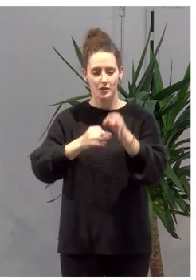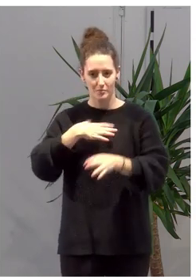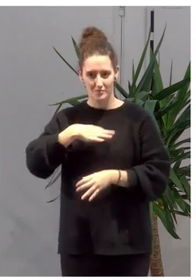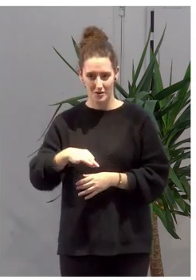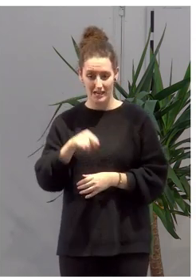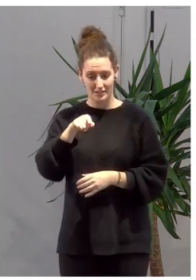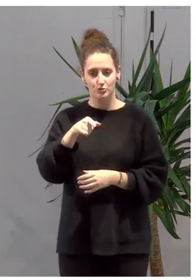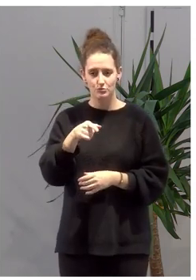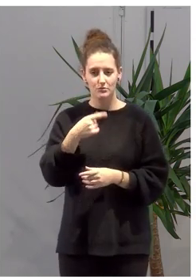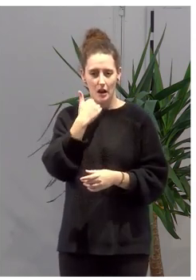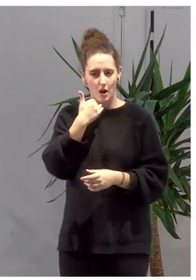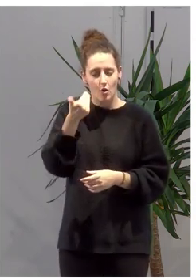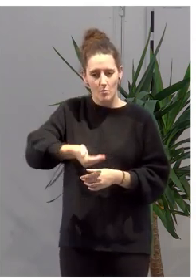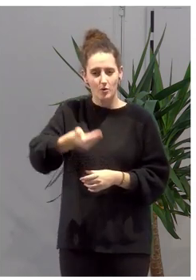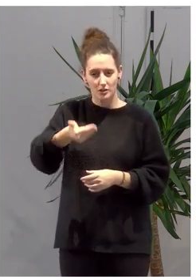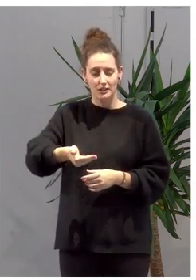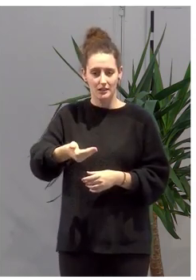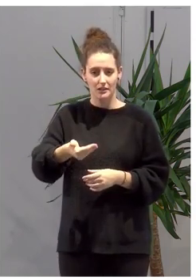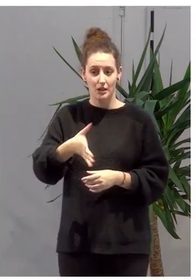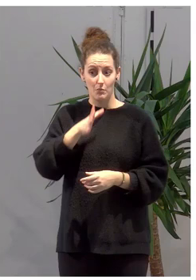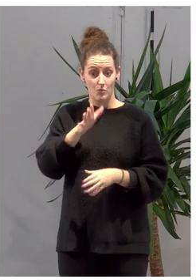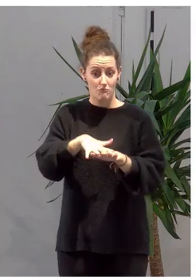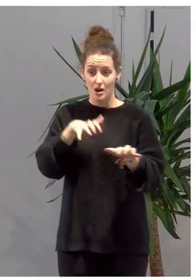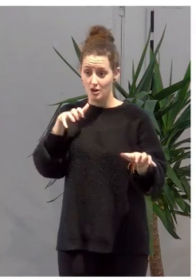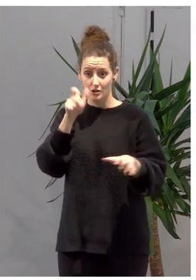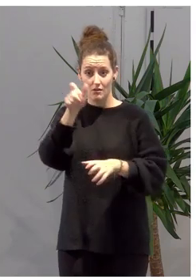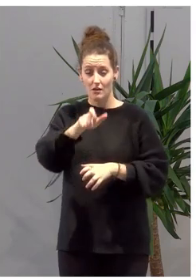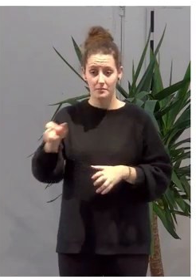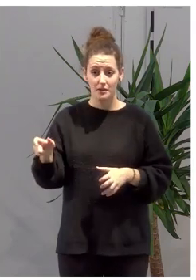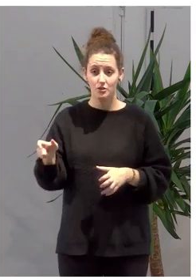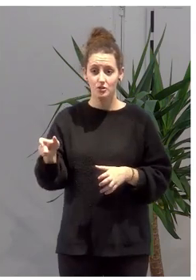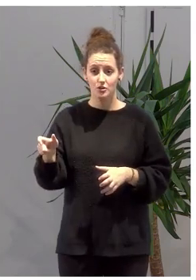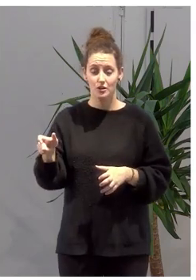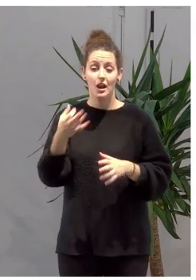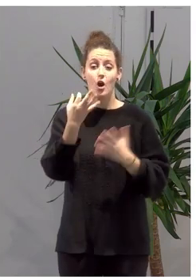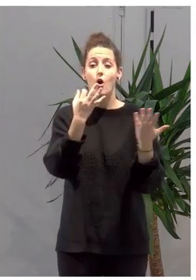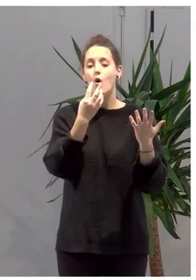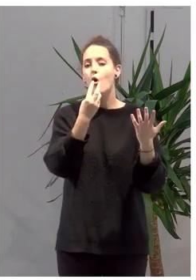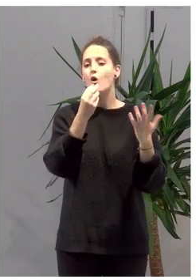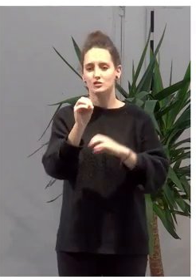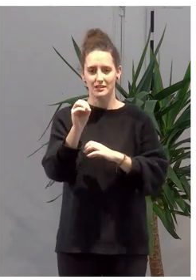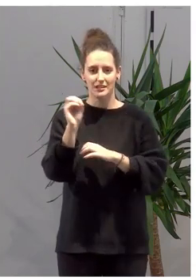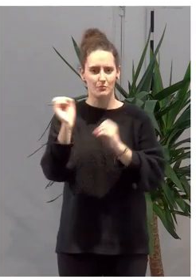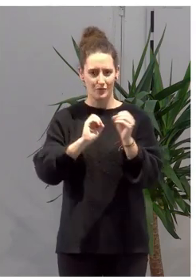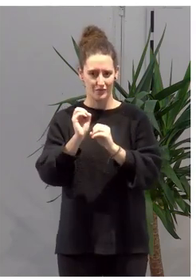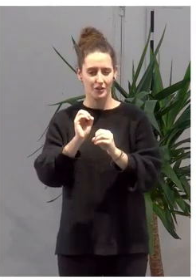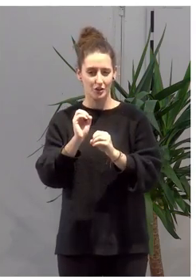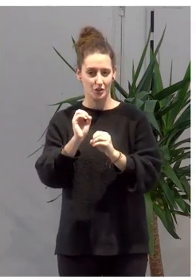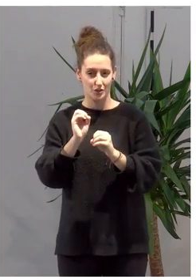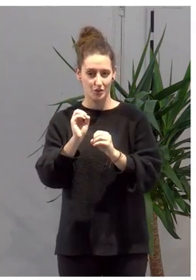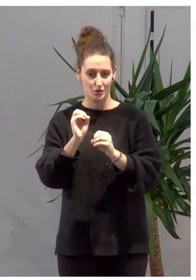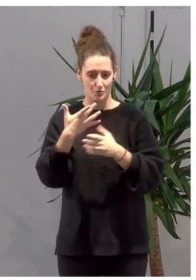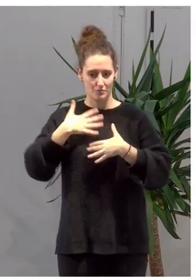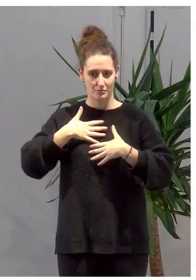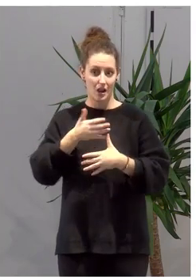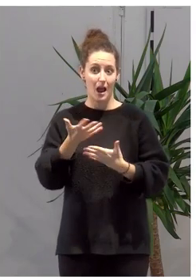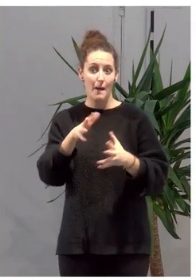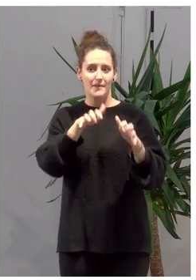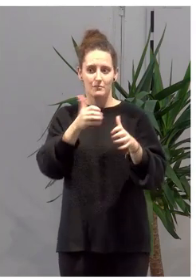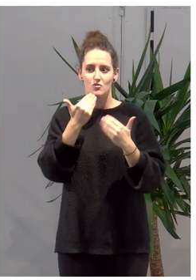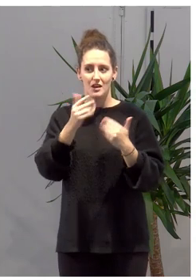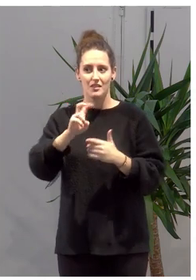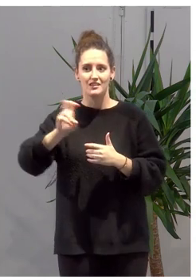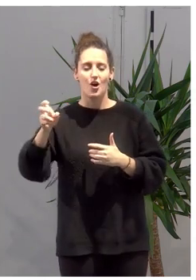un elemento también importantísimo, la mayoría de las personas, el 80% de lo que aprendemos lo aprendemos con otros, no